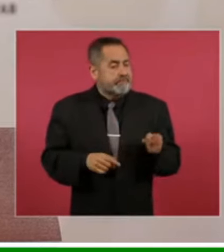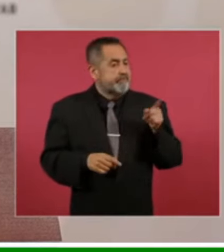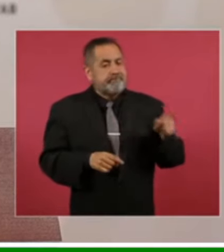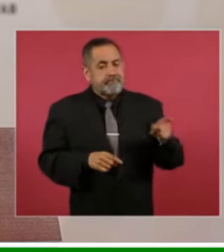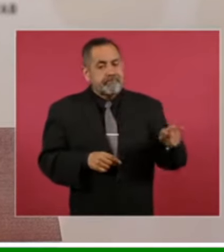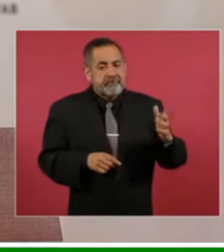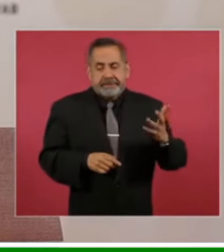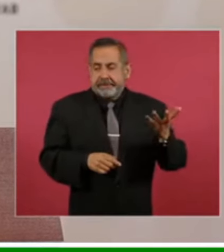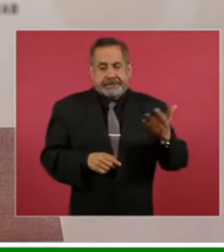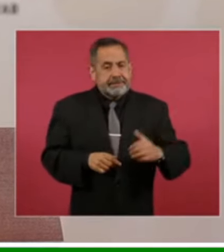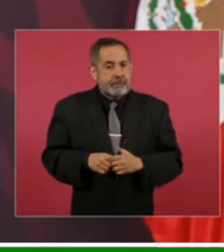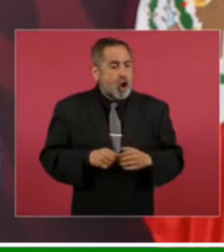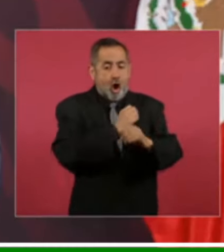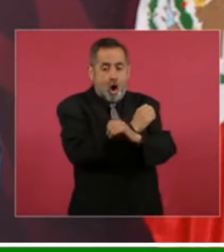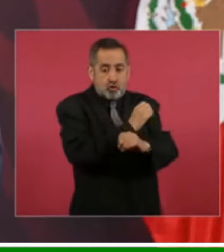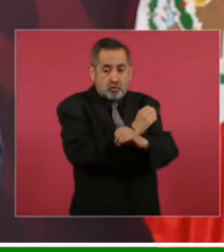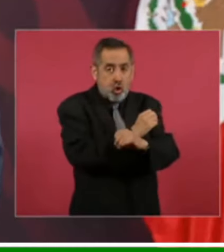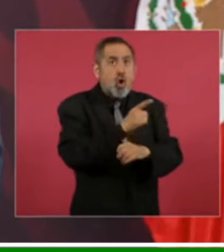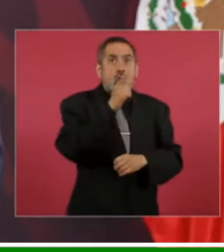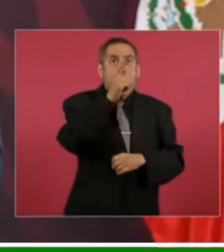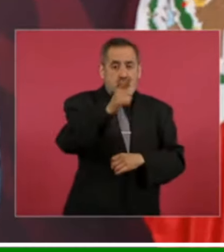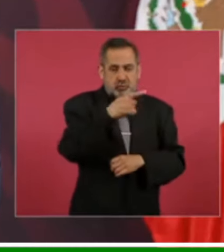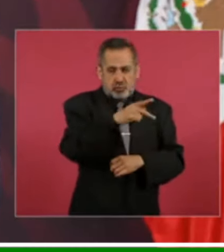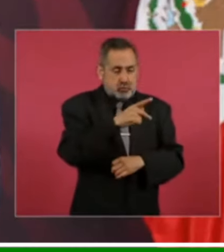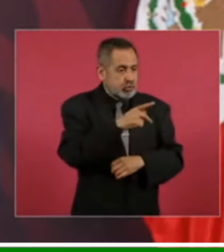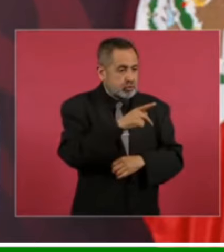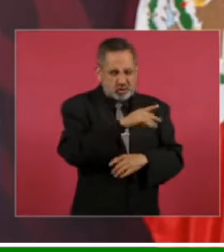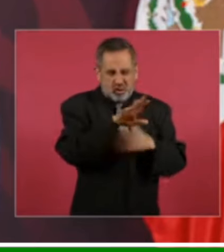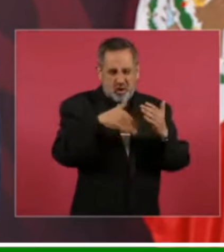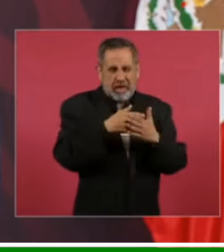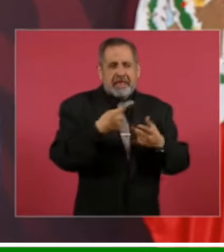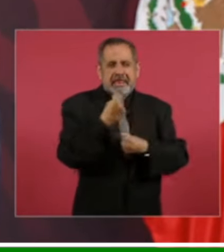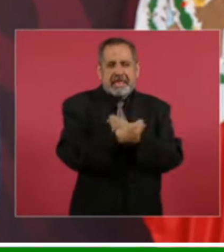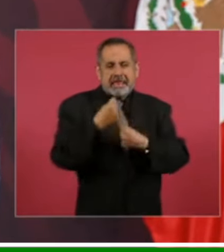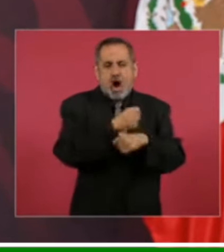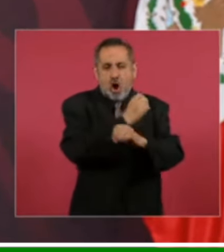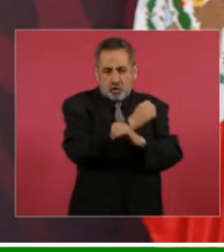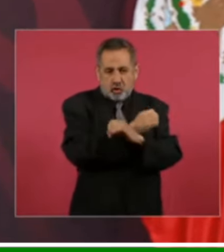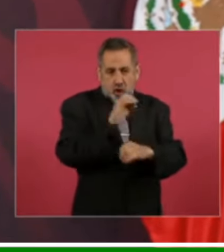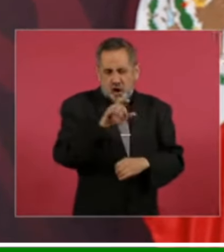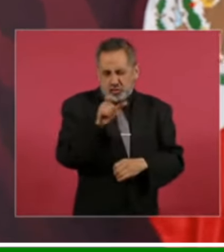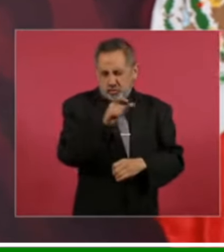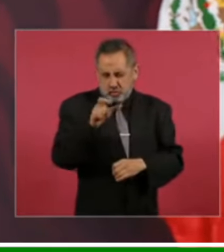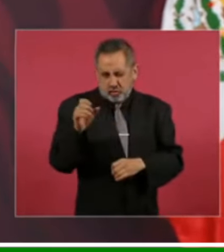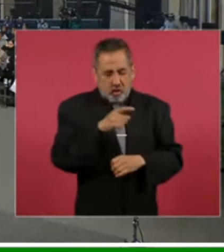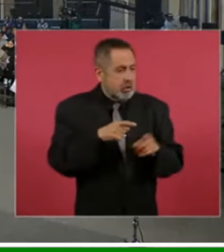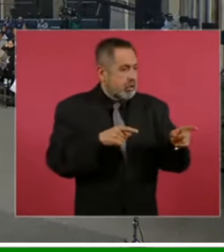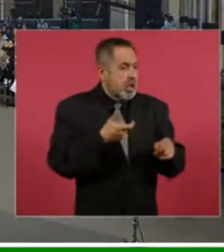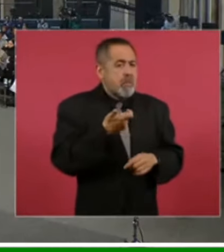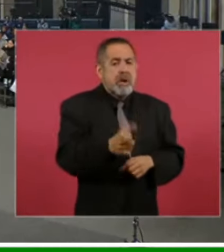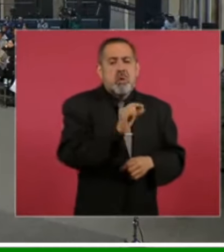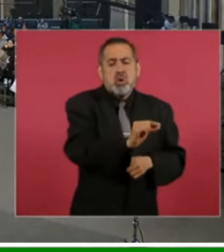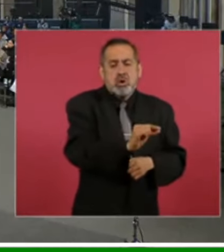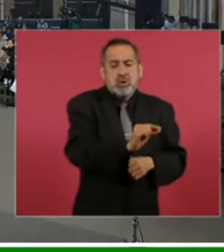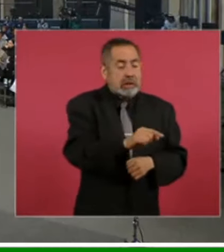Oxxo toda la cadena de Oxxo por eso ven un Oxxo y hay luz día